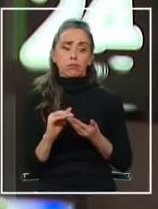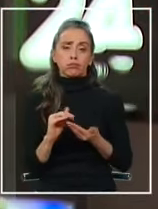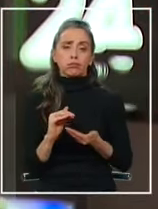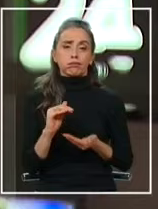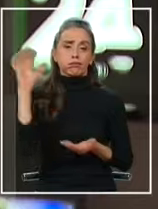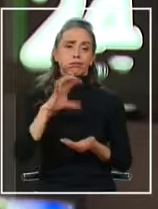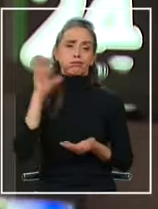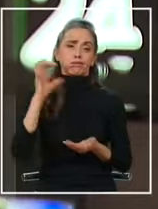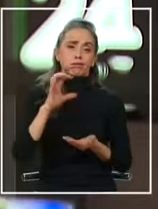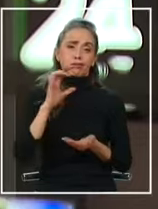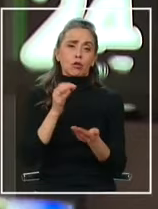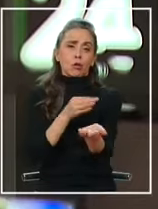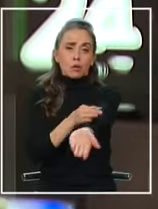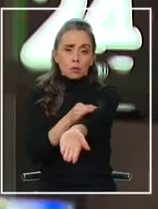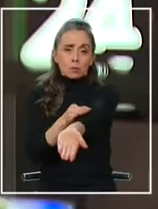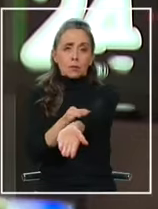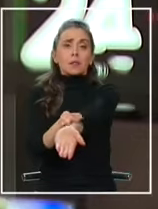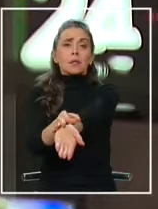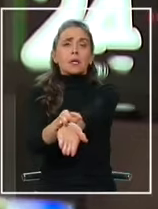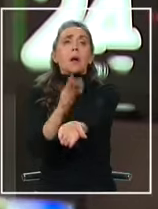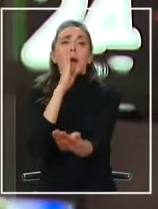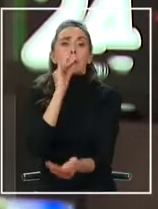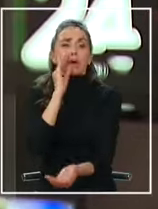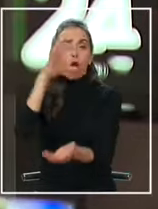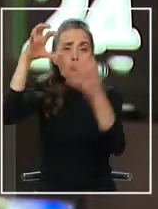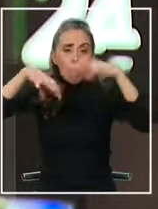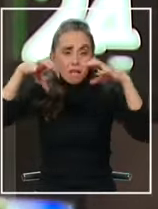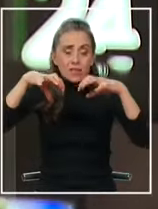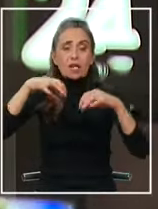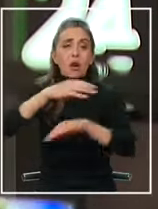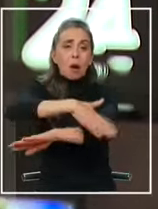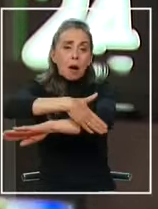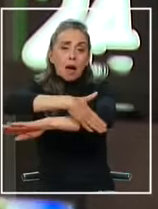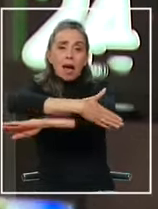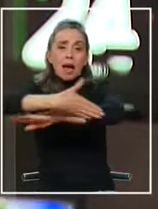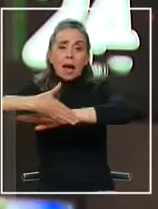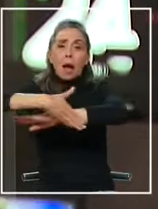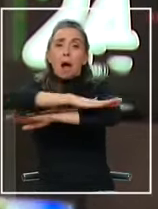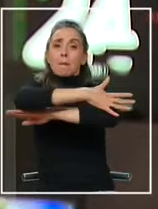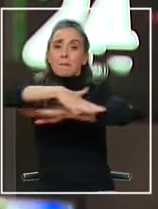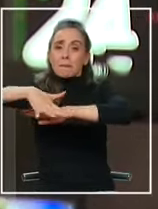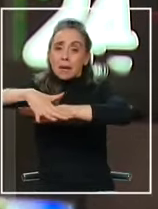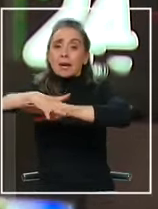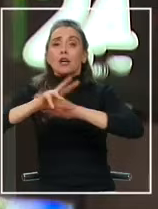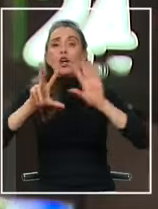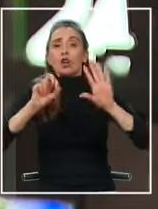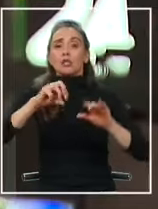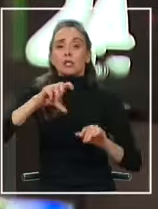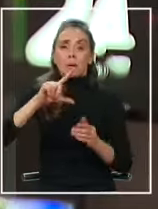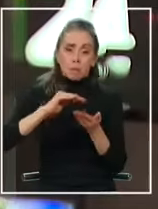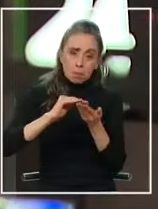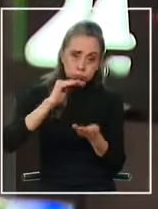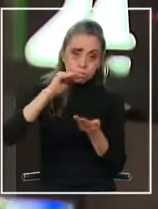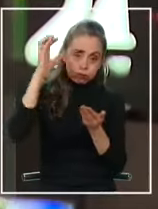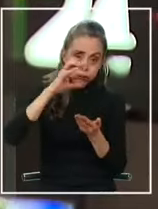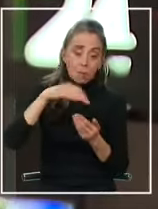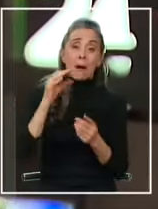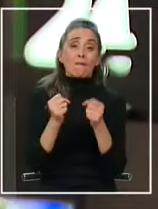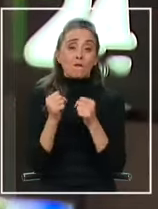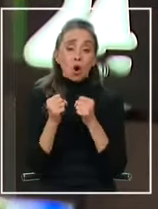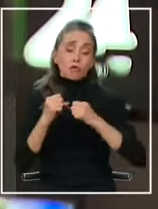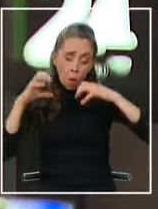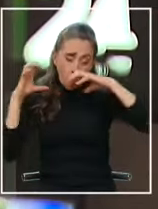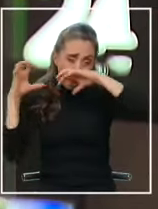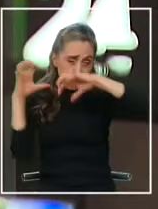en el interior de la región del Bío Bío y en el sector de la costa podríamos estar alrededor de los 80 milímetros. Lo más intenso va a estar